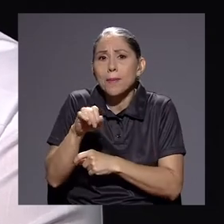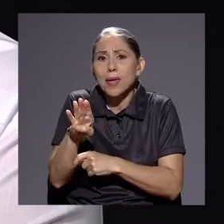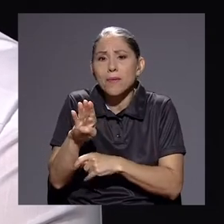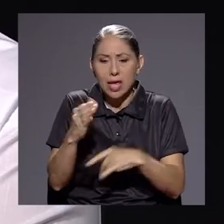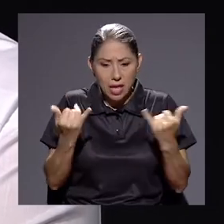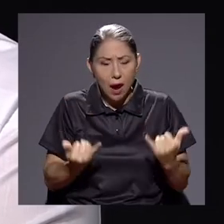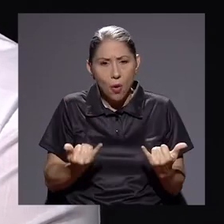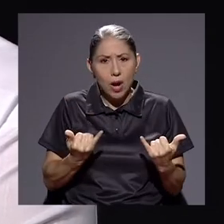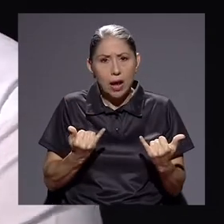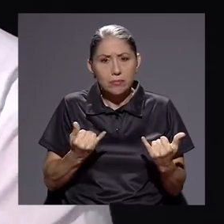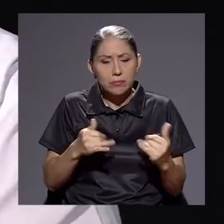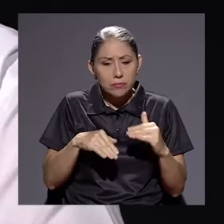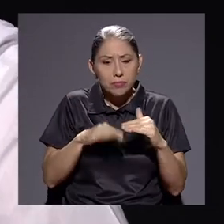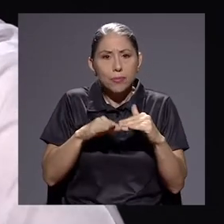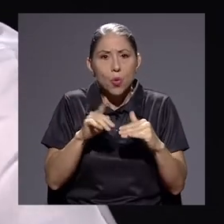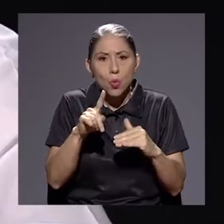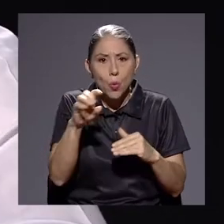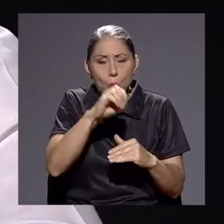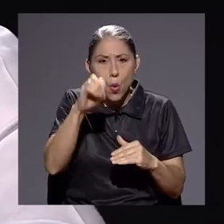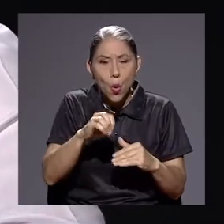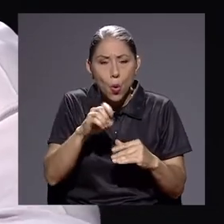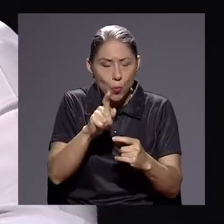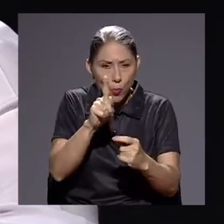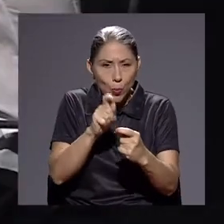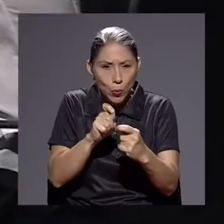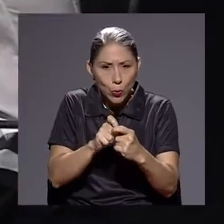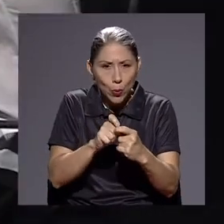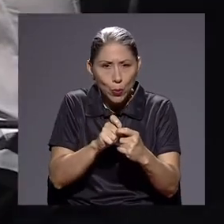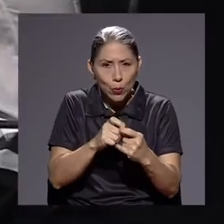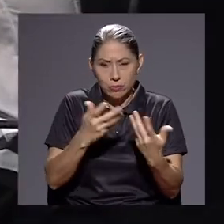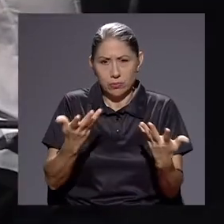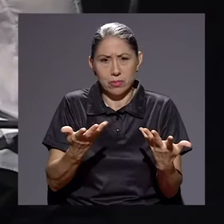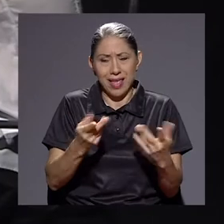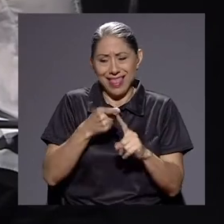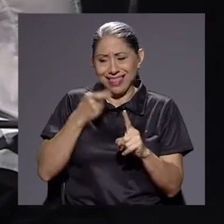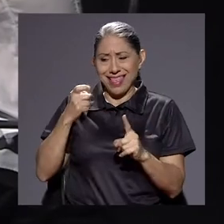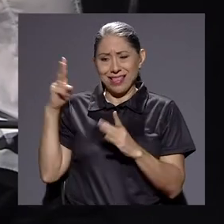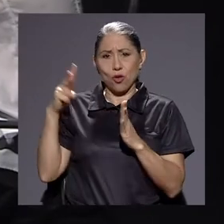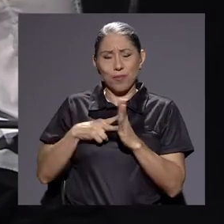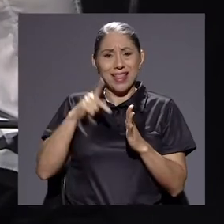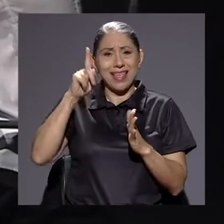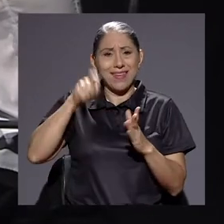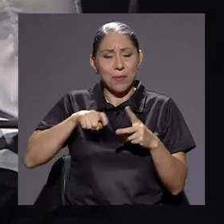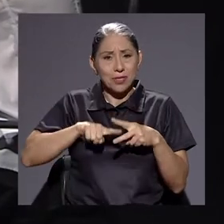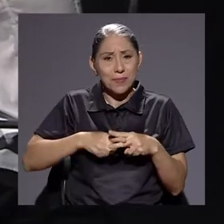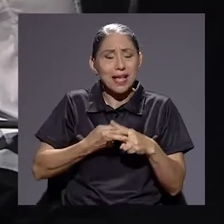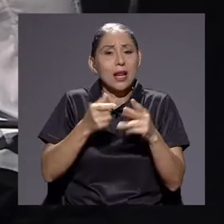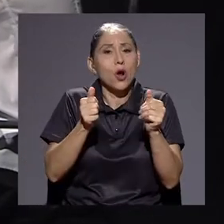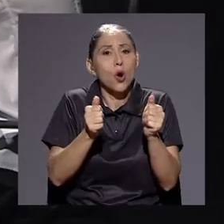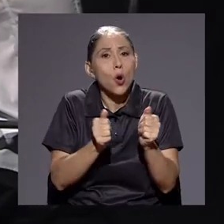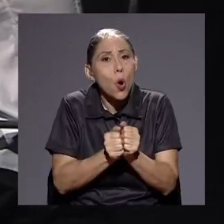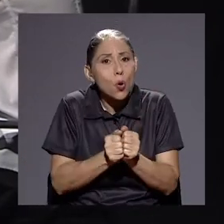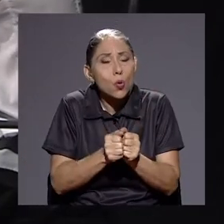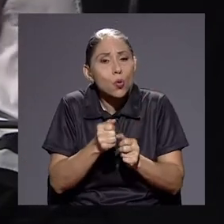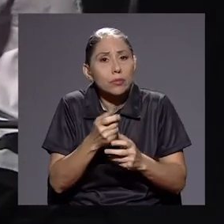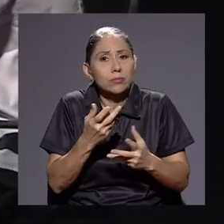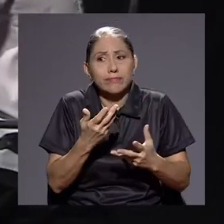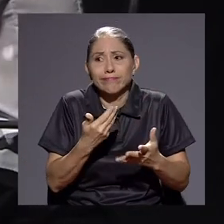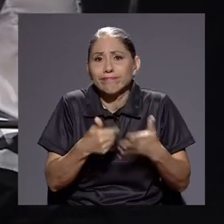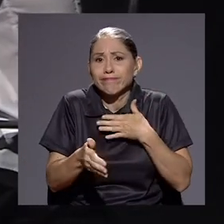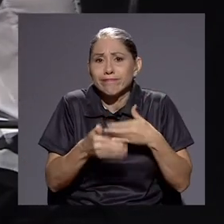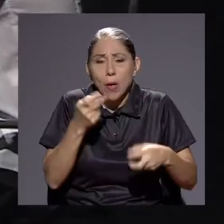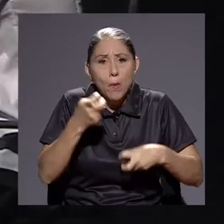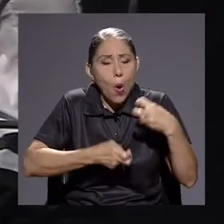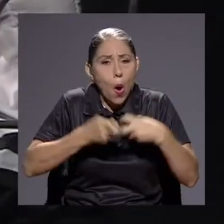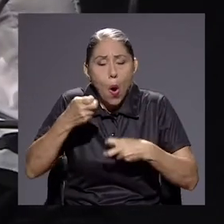después de mucho tiempo. Cuando teníamos que haber comenzado, desde el año 2000 para acá, con crisis, con problemas financieros, haber seguido eso.